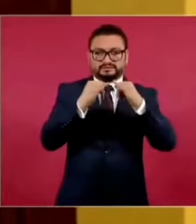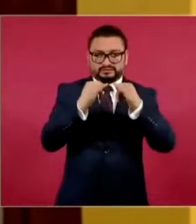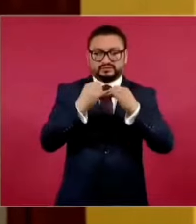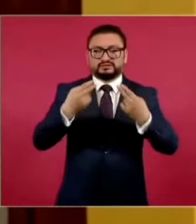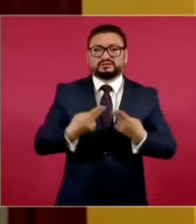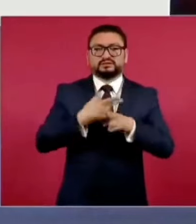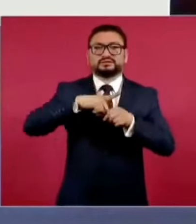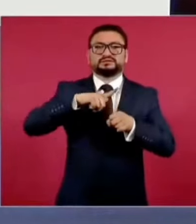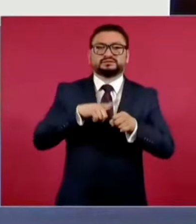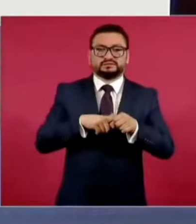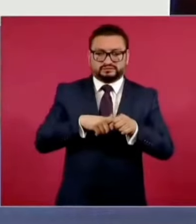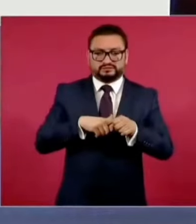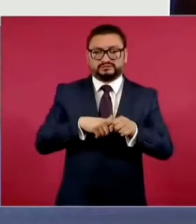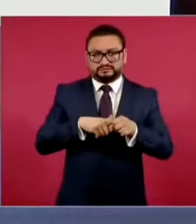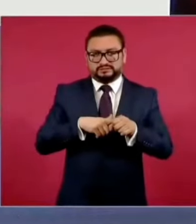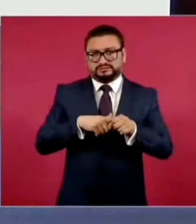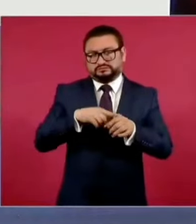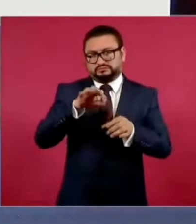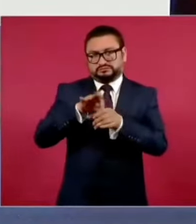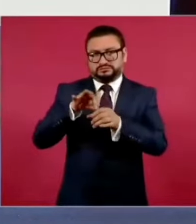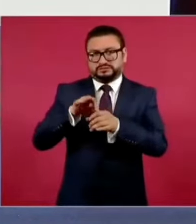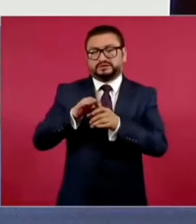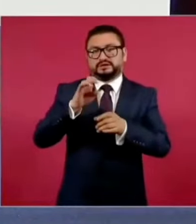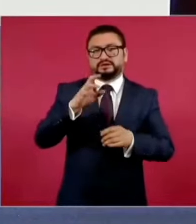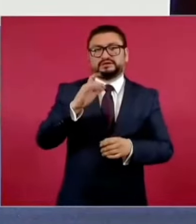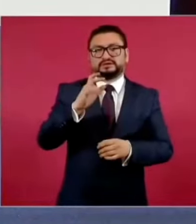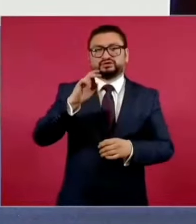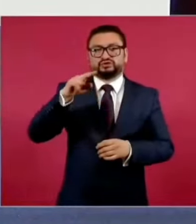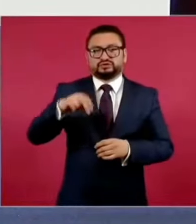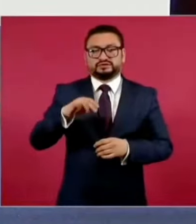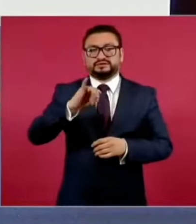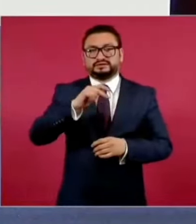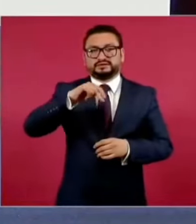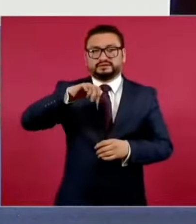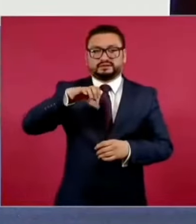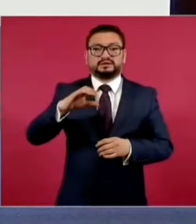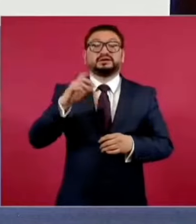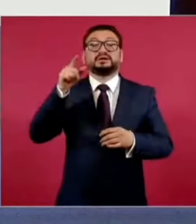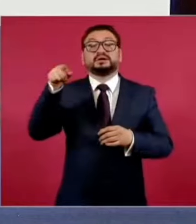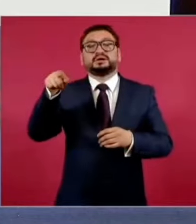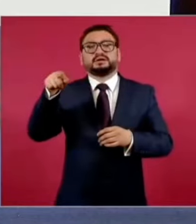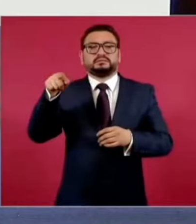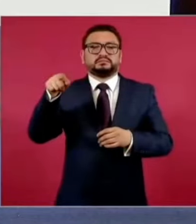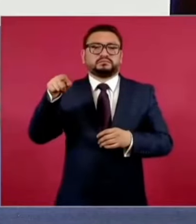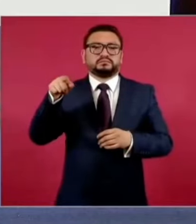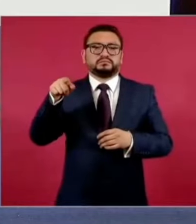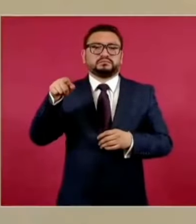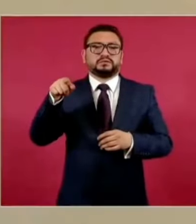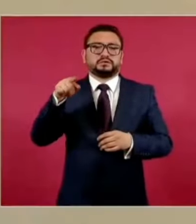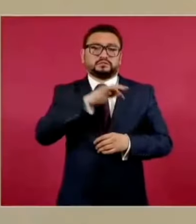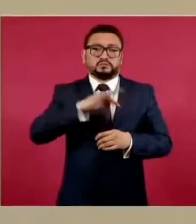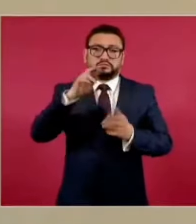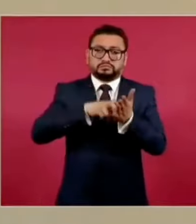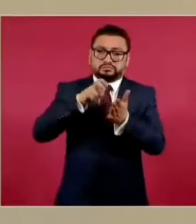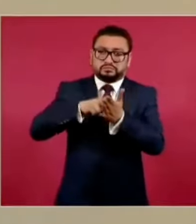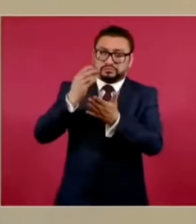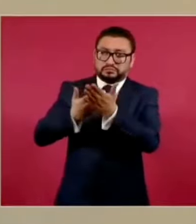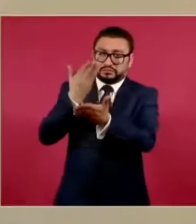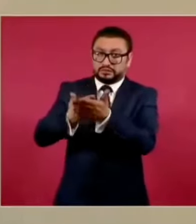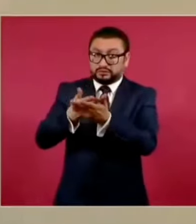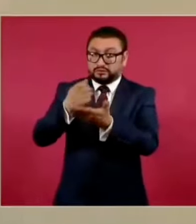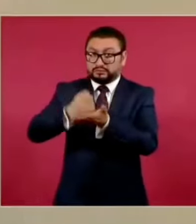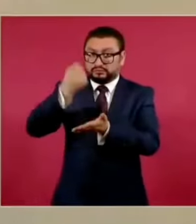de Elecciones y Consultas, el INEC, en caso de que se apruebe la reforma electoral,